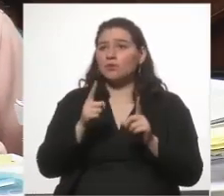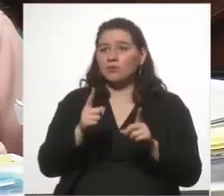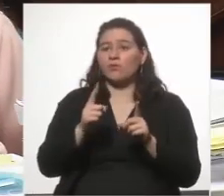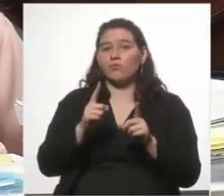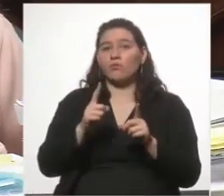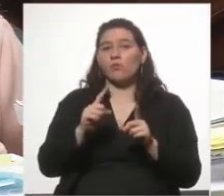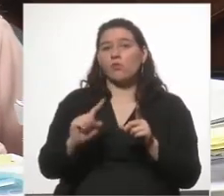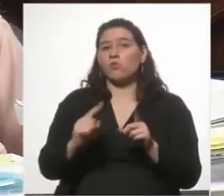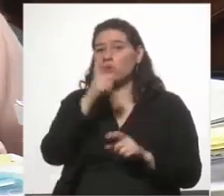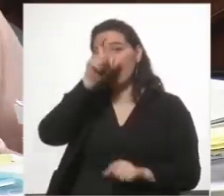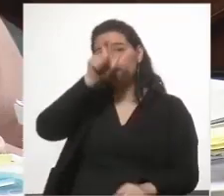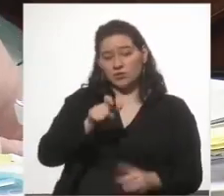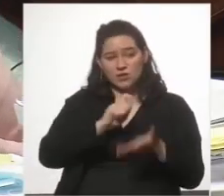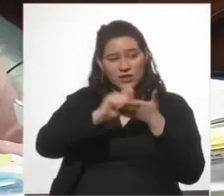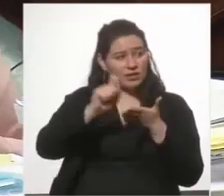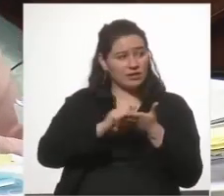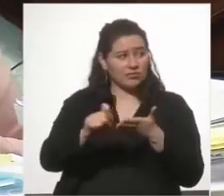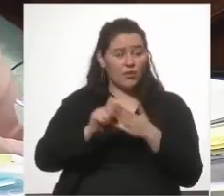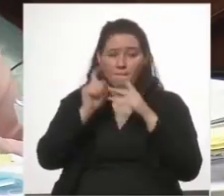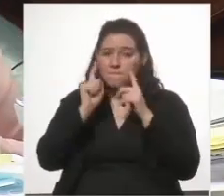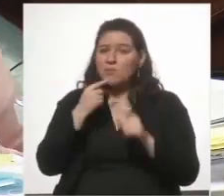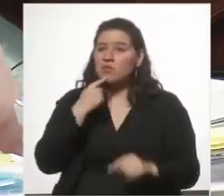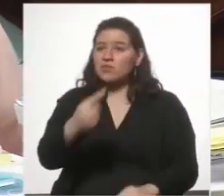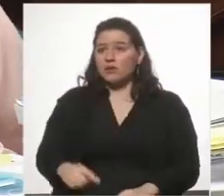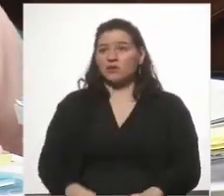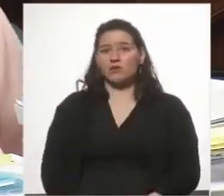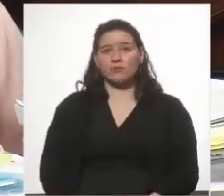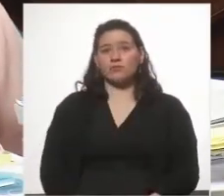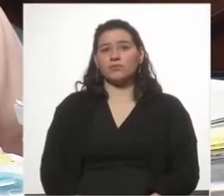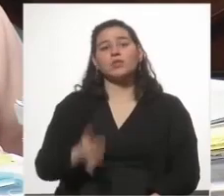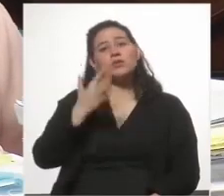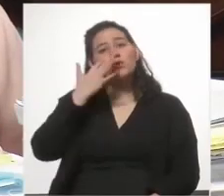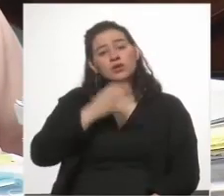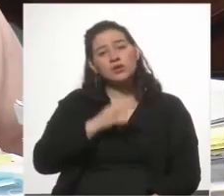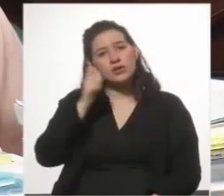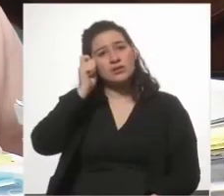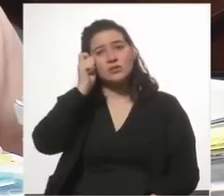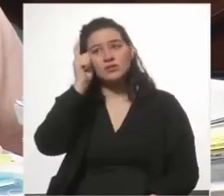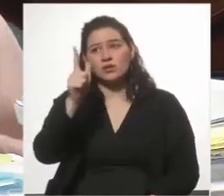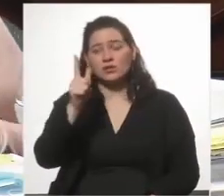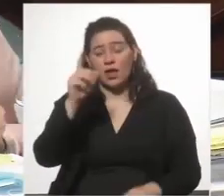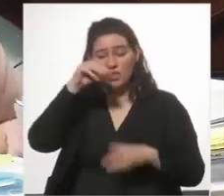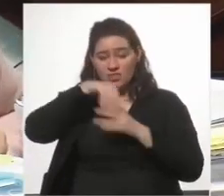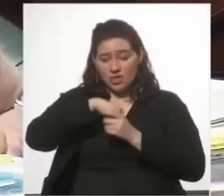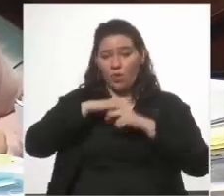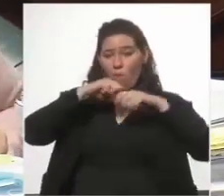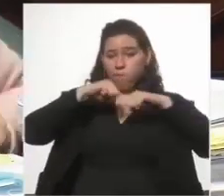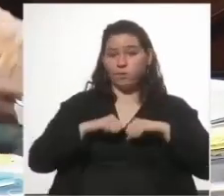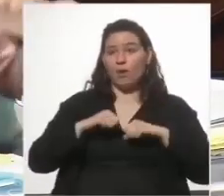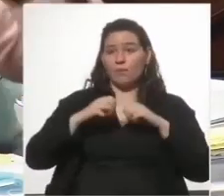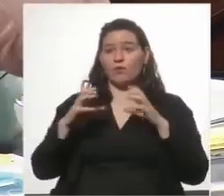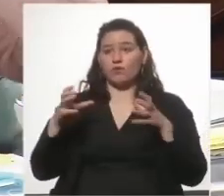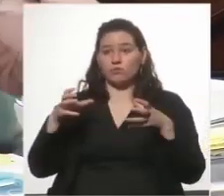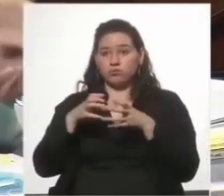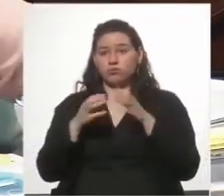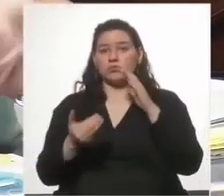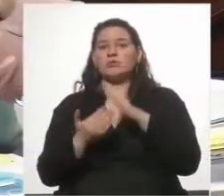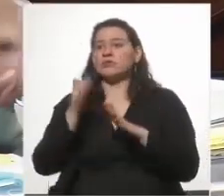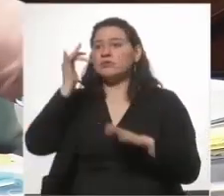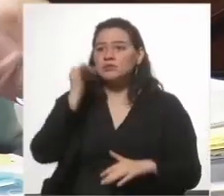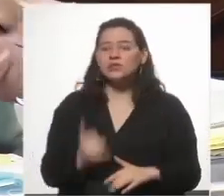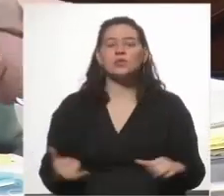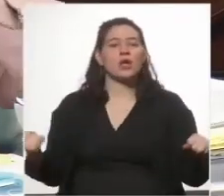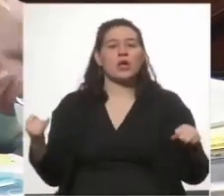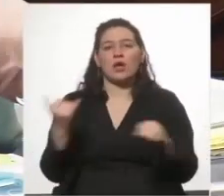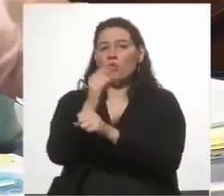uno de los que lo redactó, que tiene la honestidad intelectual siendo miembro de la Corte, decir, no se equivocamos,